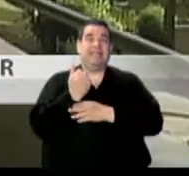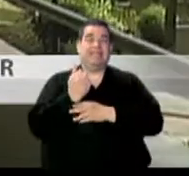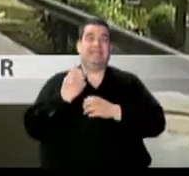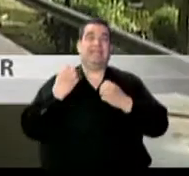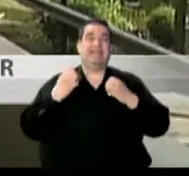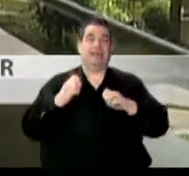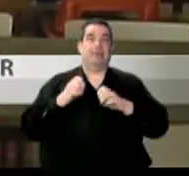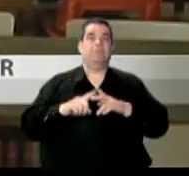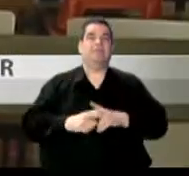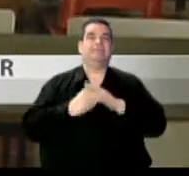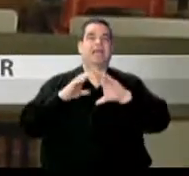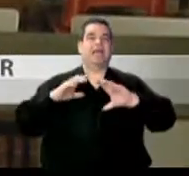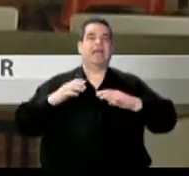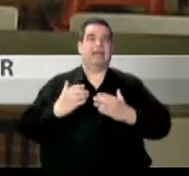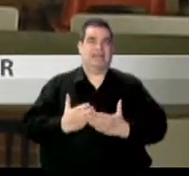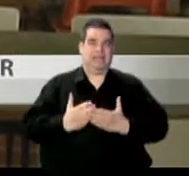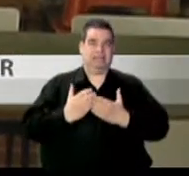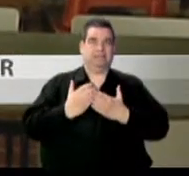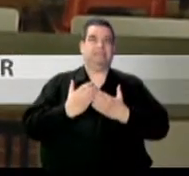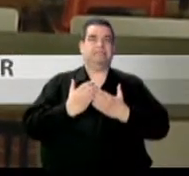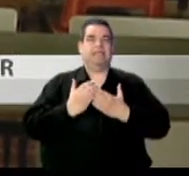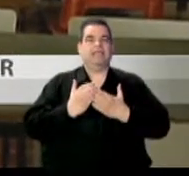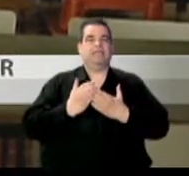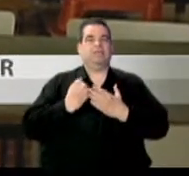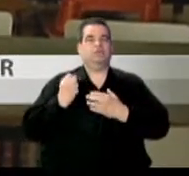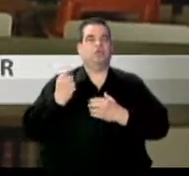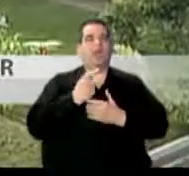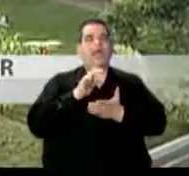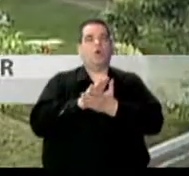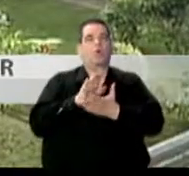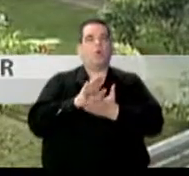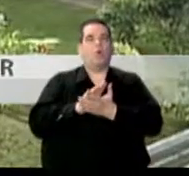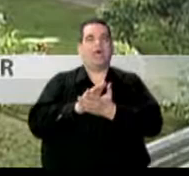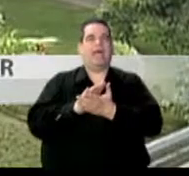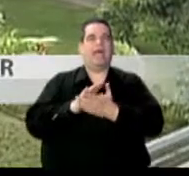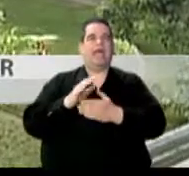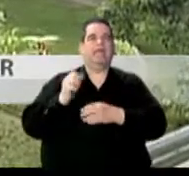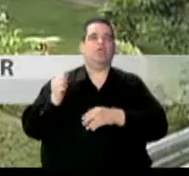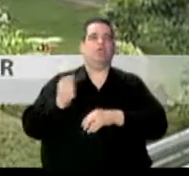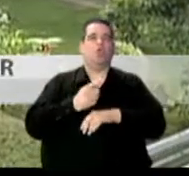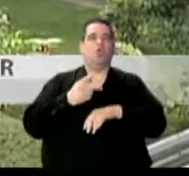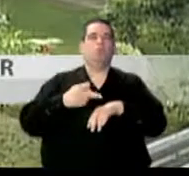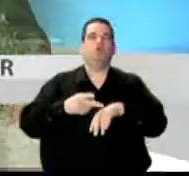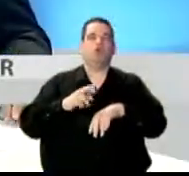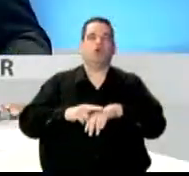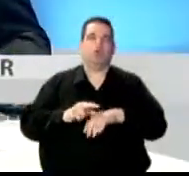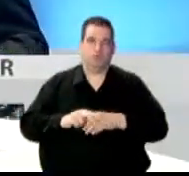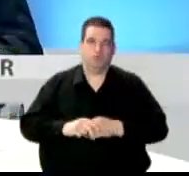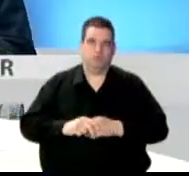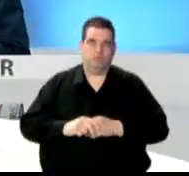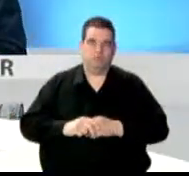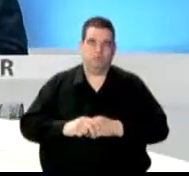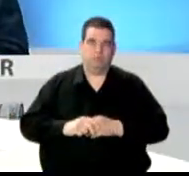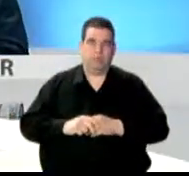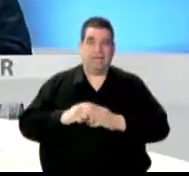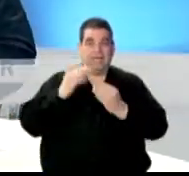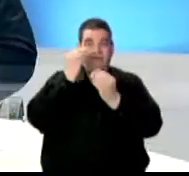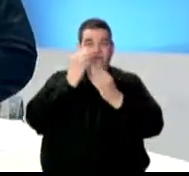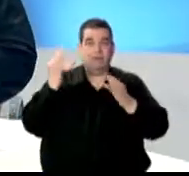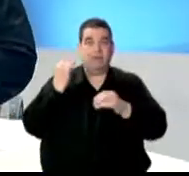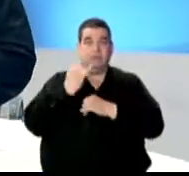las clases de las 1.386 escuelas alrededor de todo el país en noticias